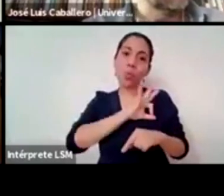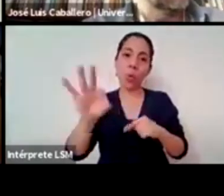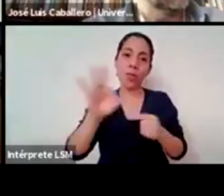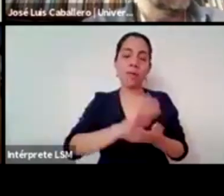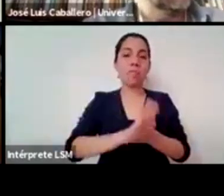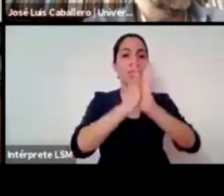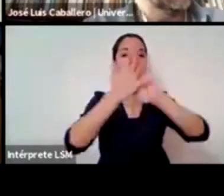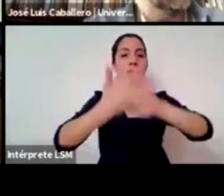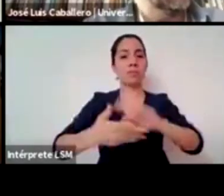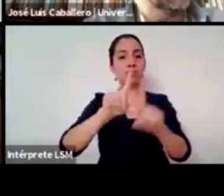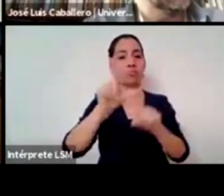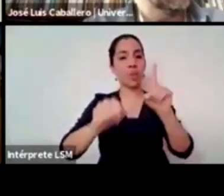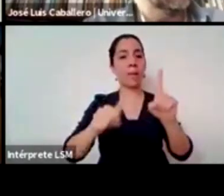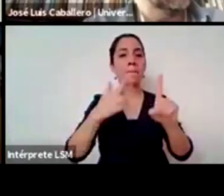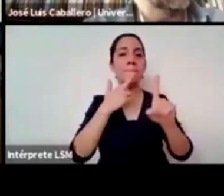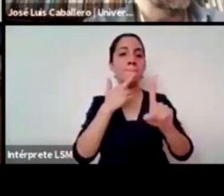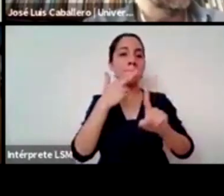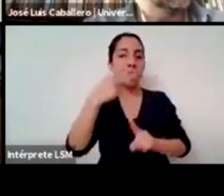muchas gracias José Luis